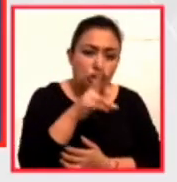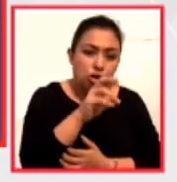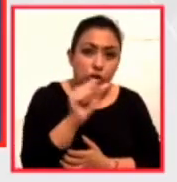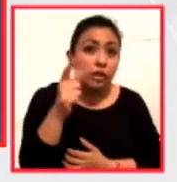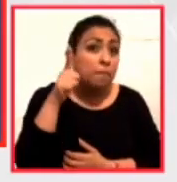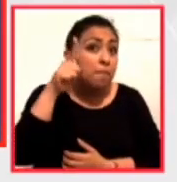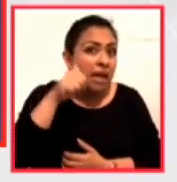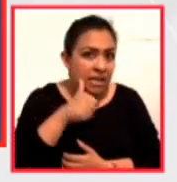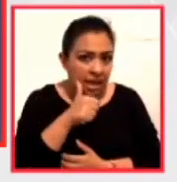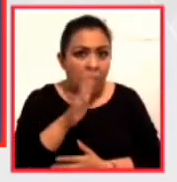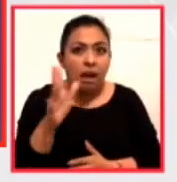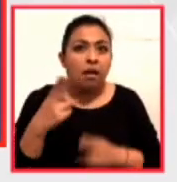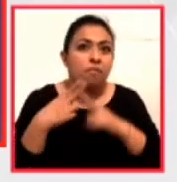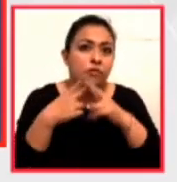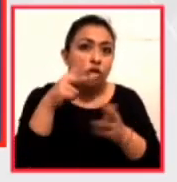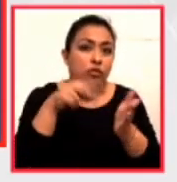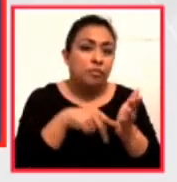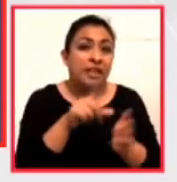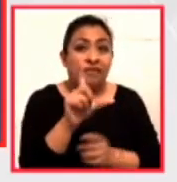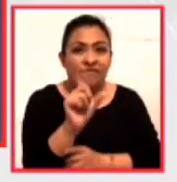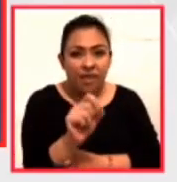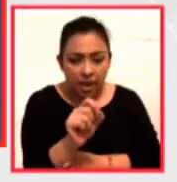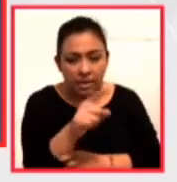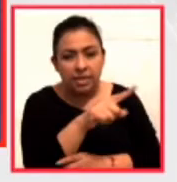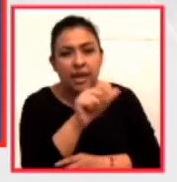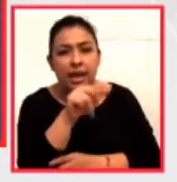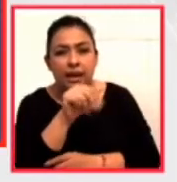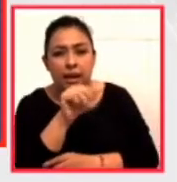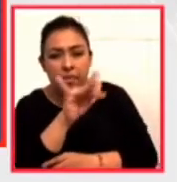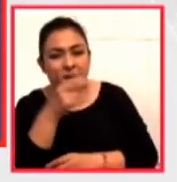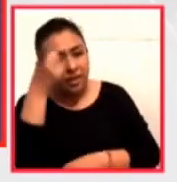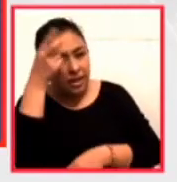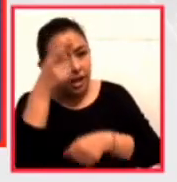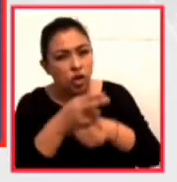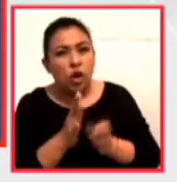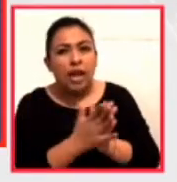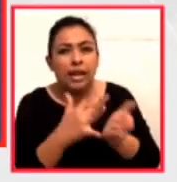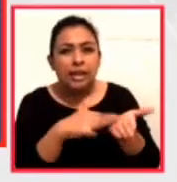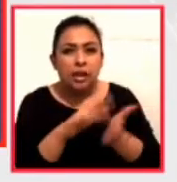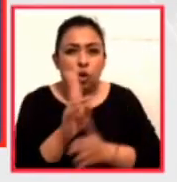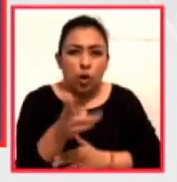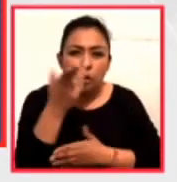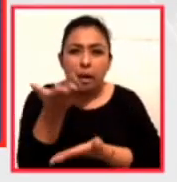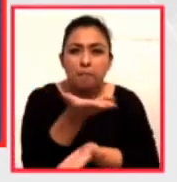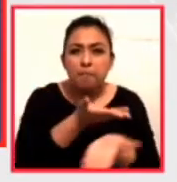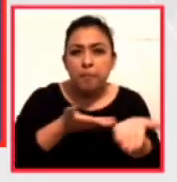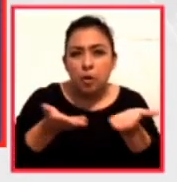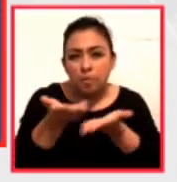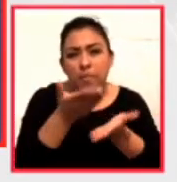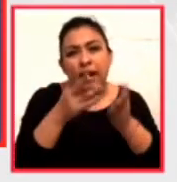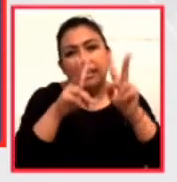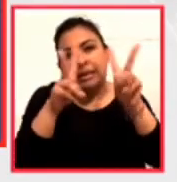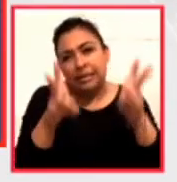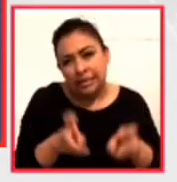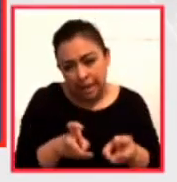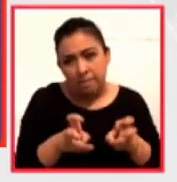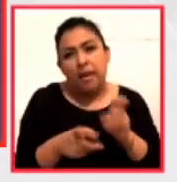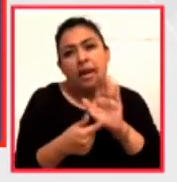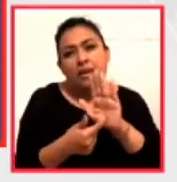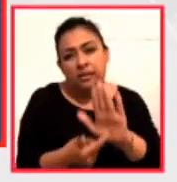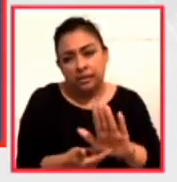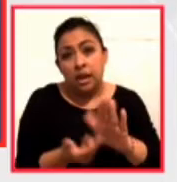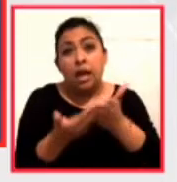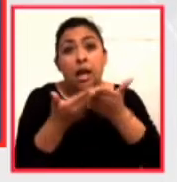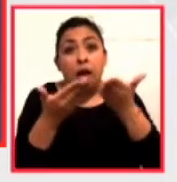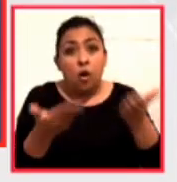fiesta ya en su edición 2020. Anel Pérez, directora de literatura de la UNAM, comparte con nosotros los temas que se abordarán en este